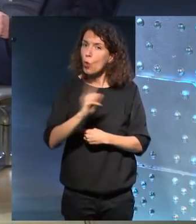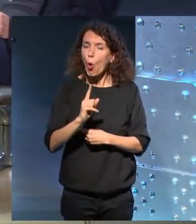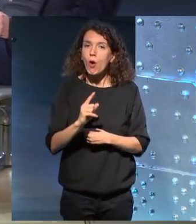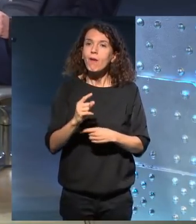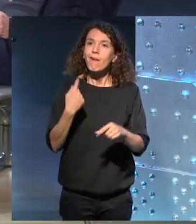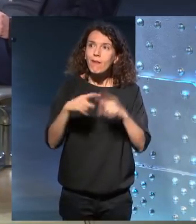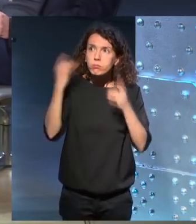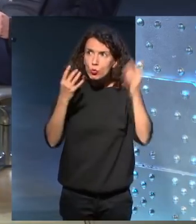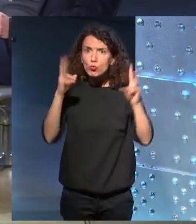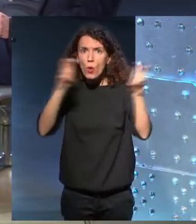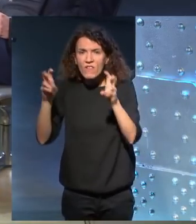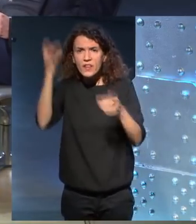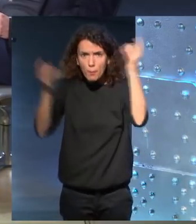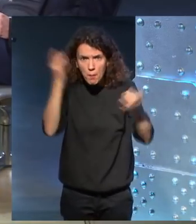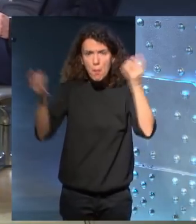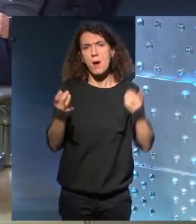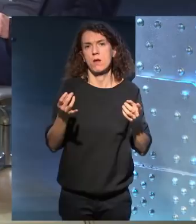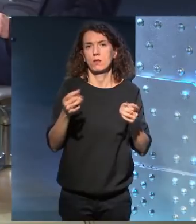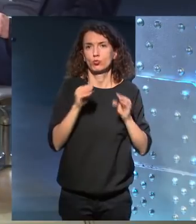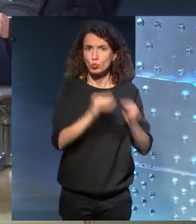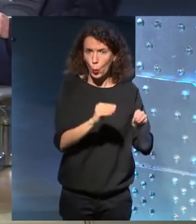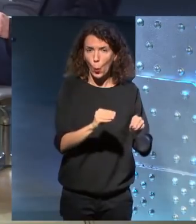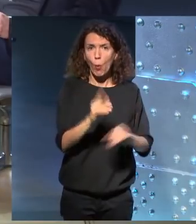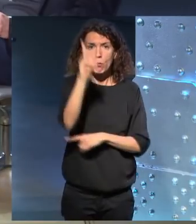cánones nuevos, crear algo que...